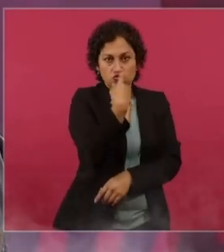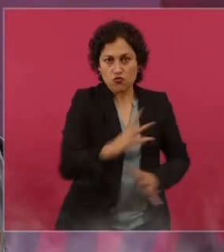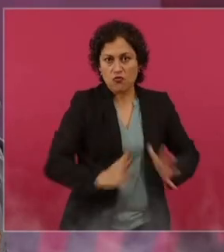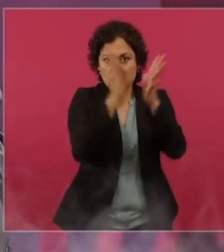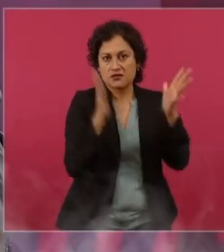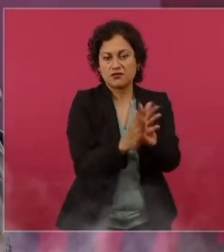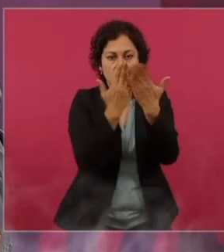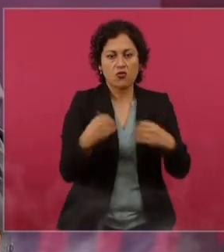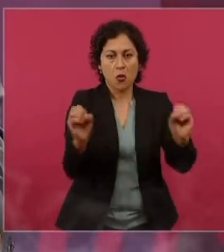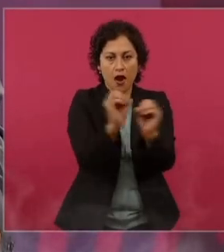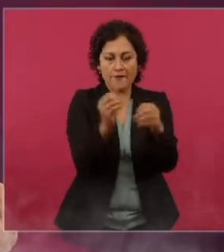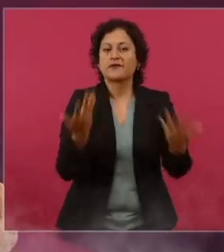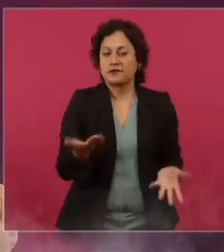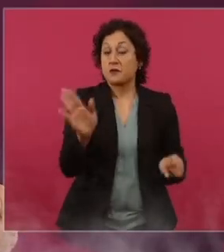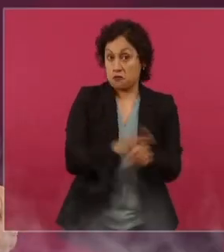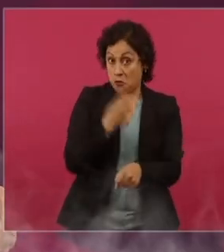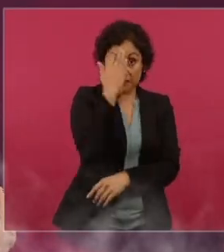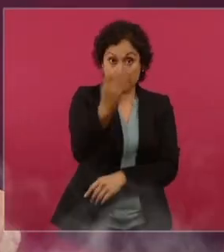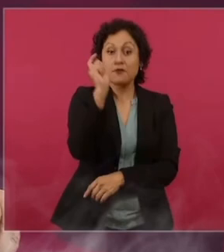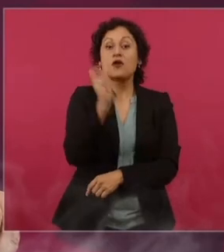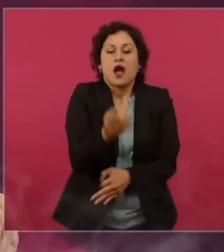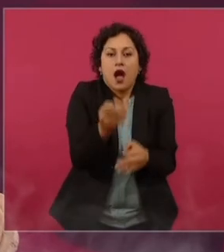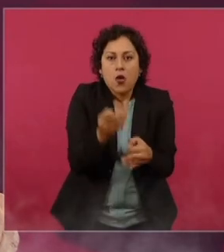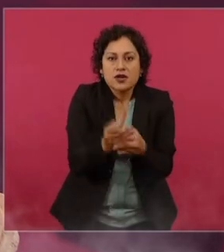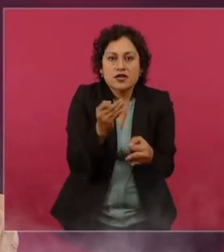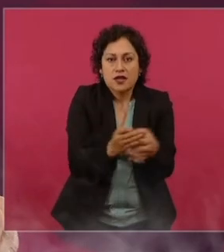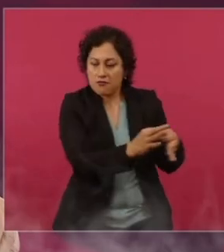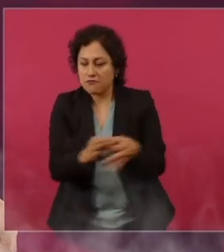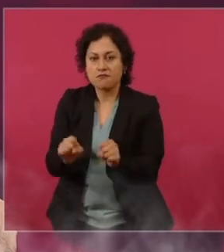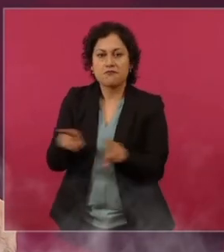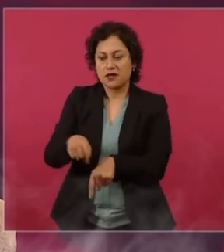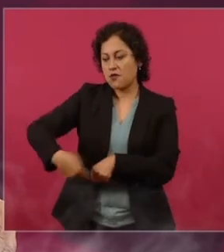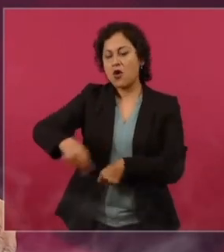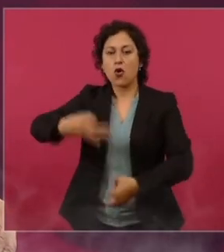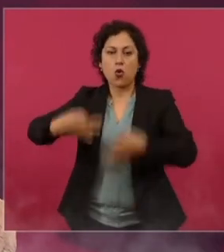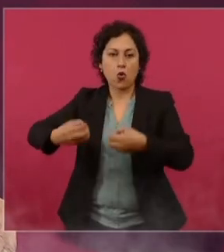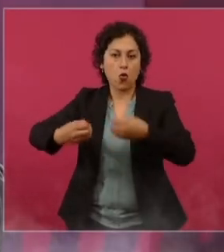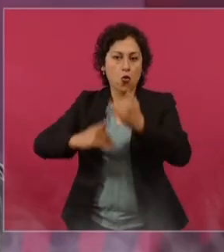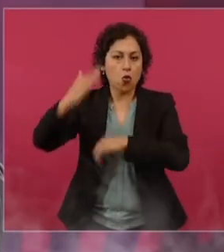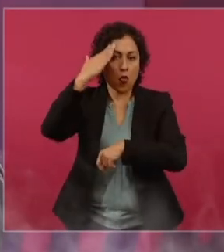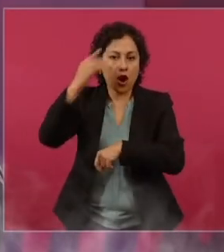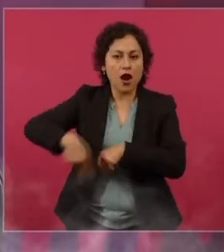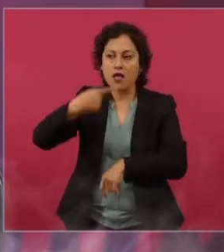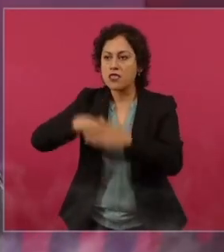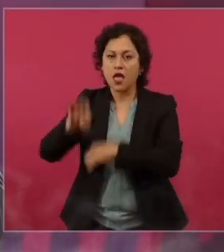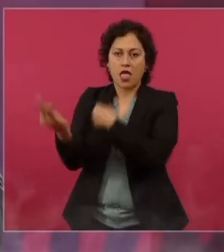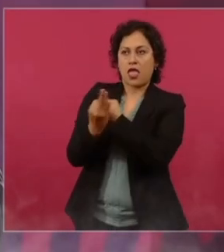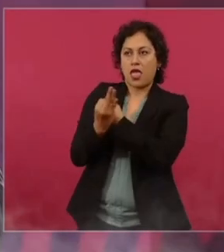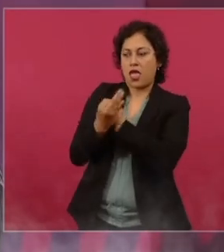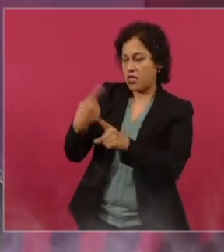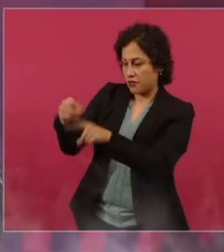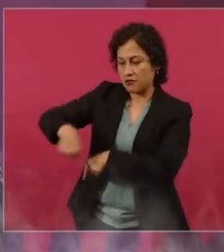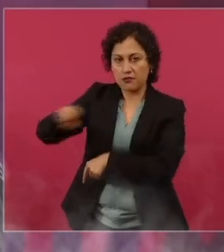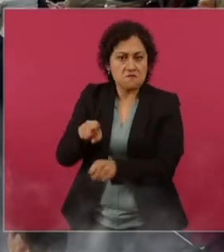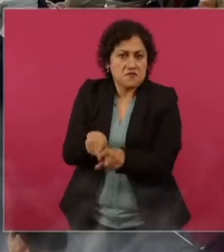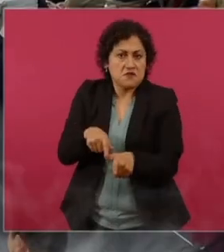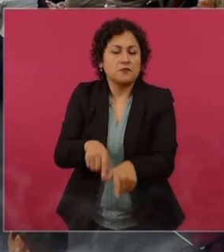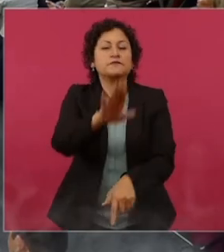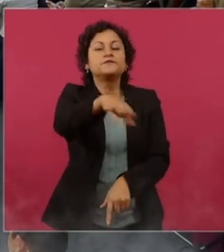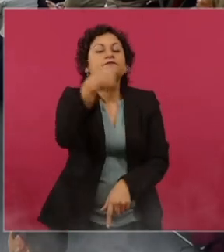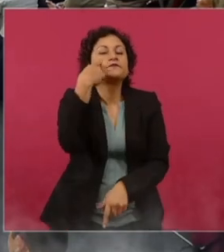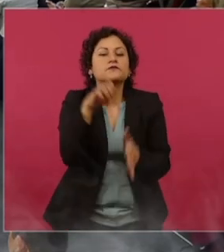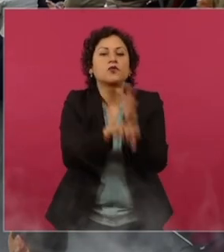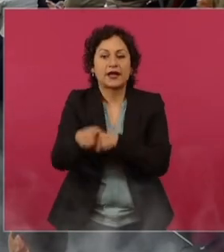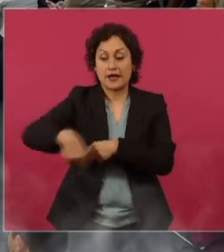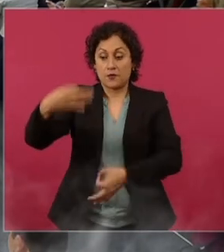por eso, todas estas decisiones de jueces, amparos, de todo tipo. ¿Cómo afecta esta